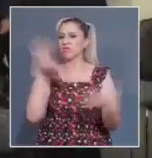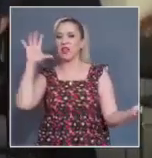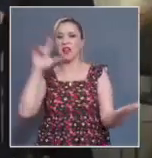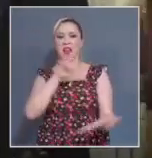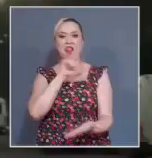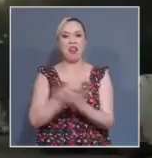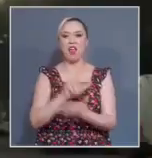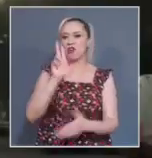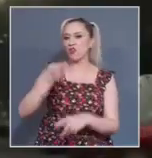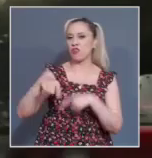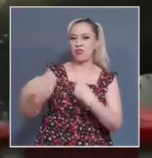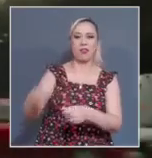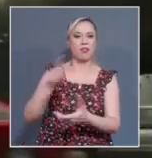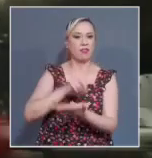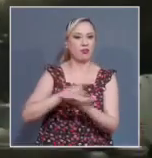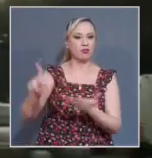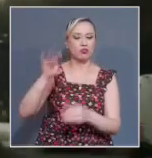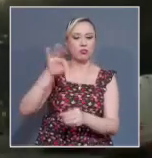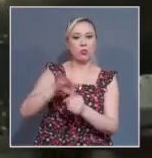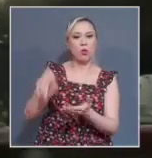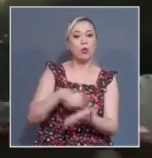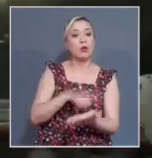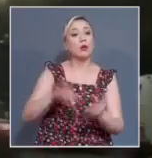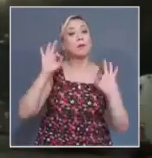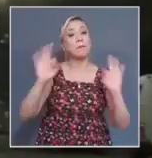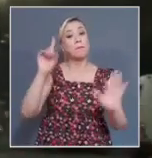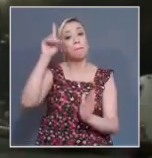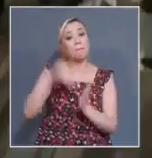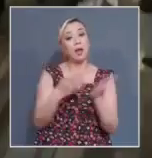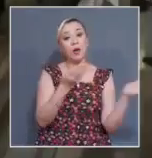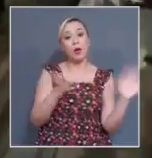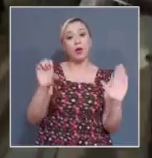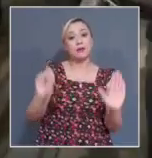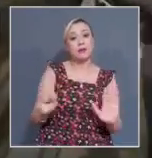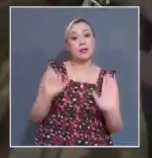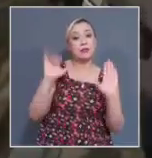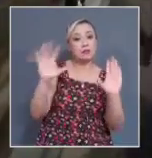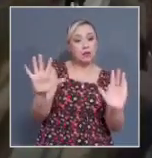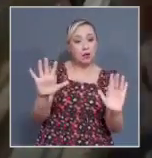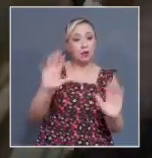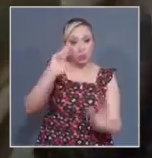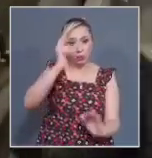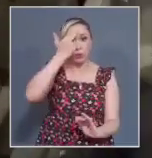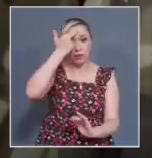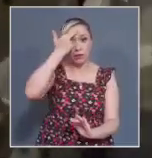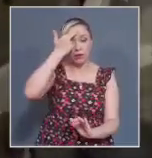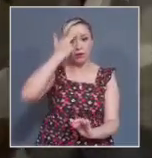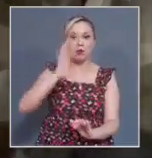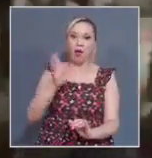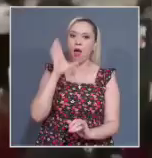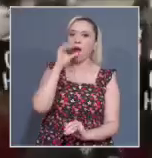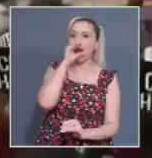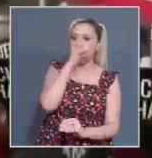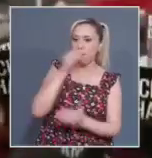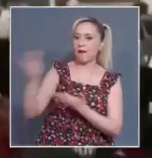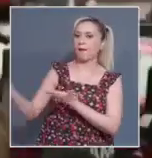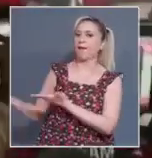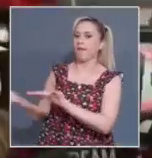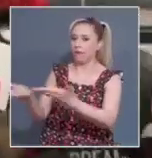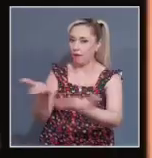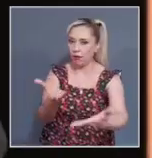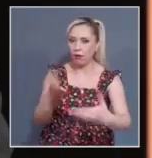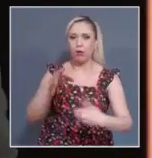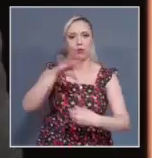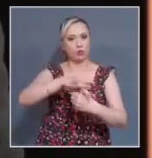1965 para evitar que los antiguos estados segregacionistas privaran a los afroestadounidenses del derecho al